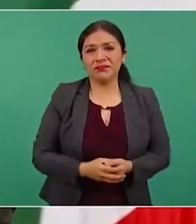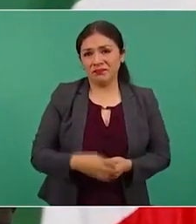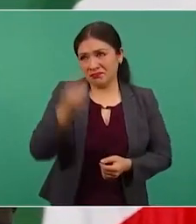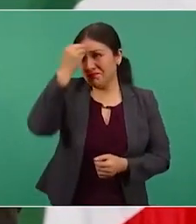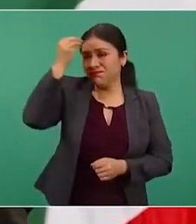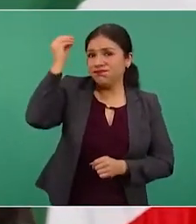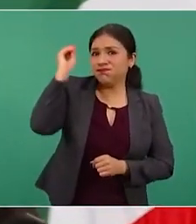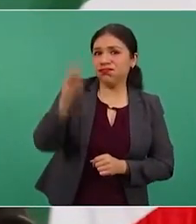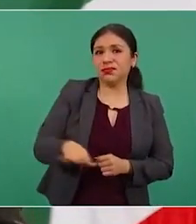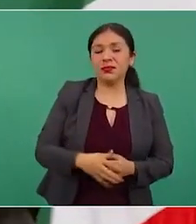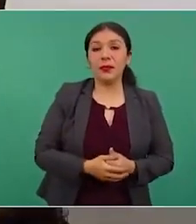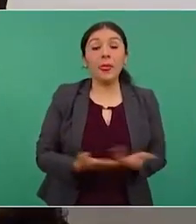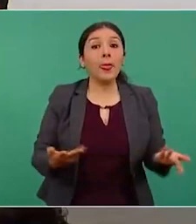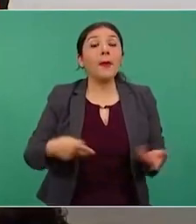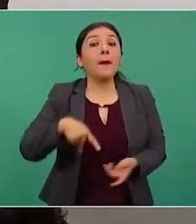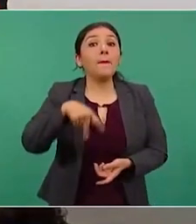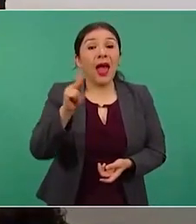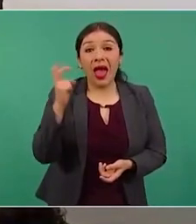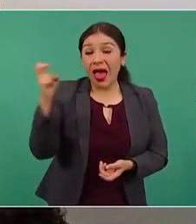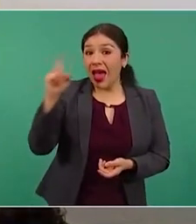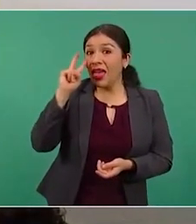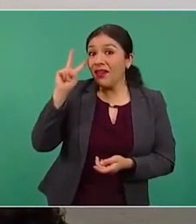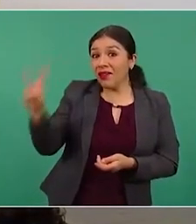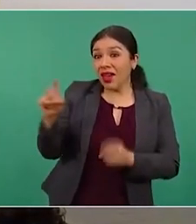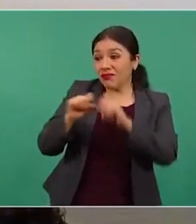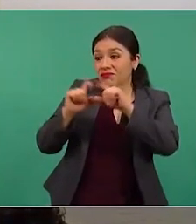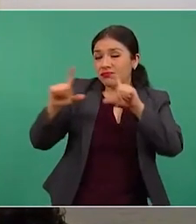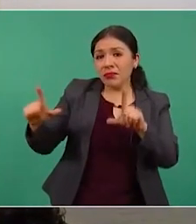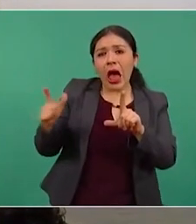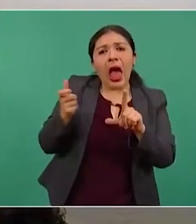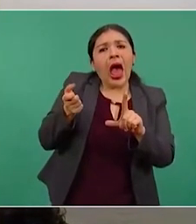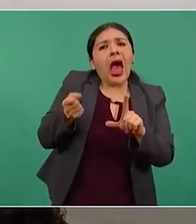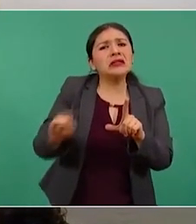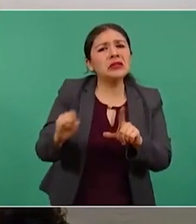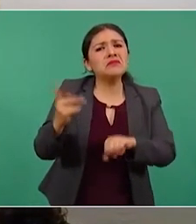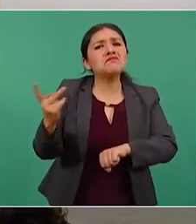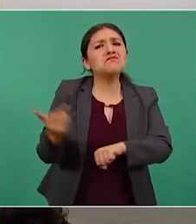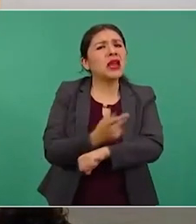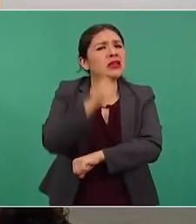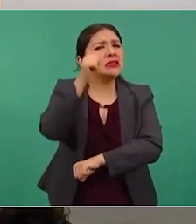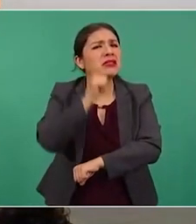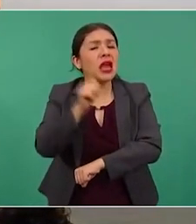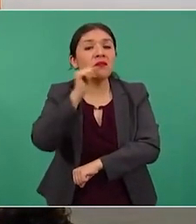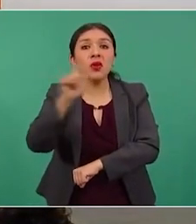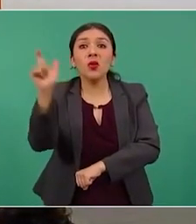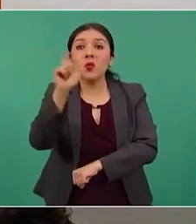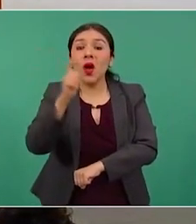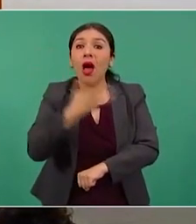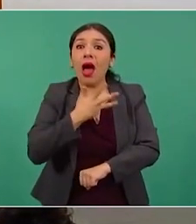Pero esto siempre ha sucedido cuando hay una transformación